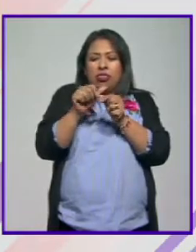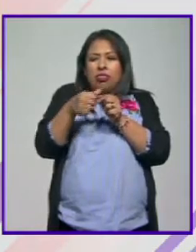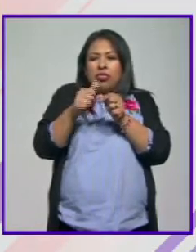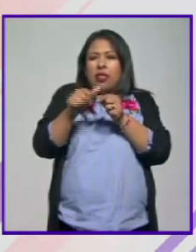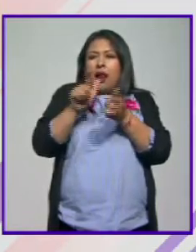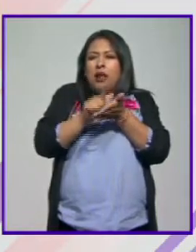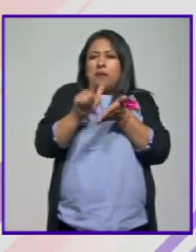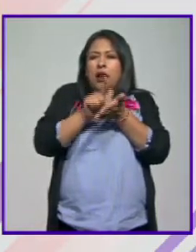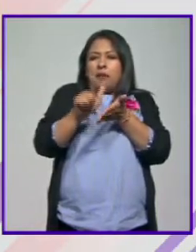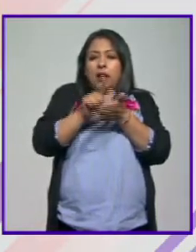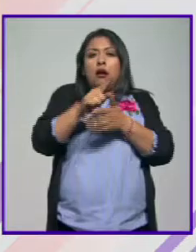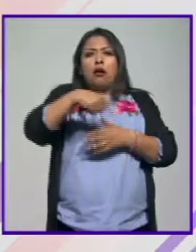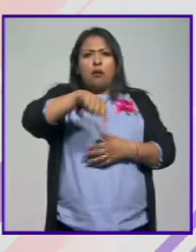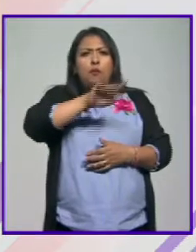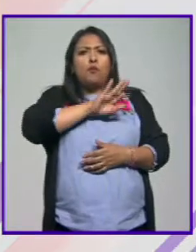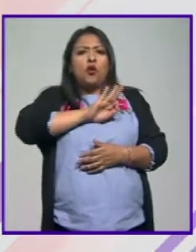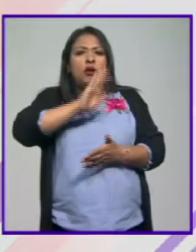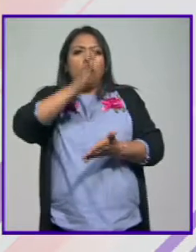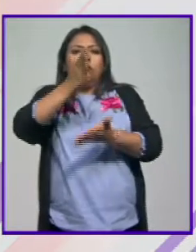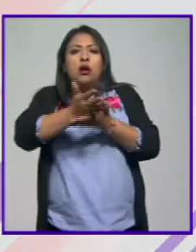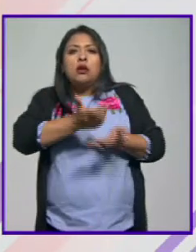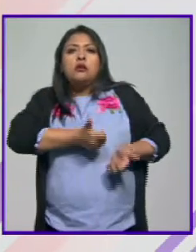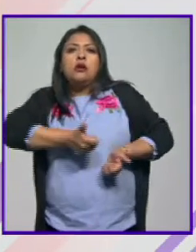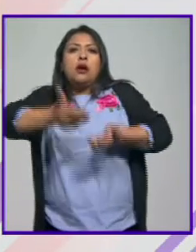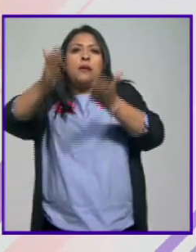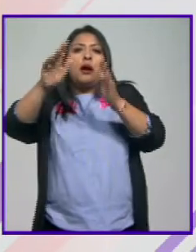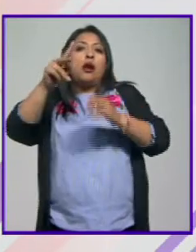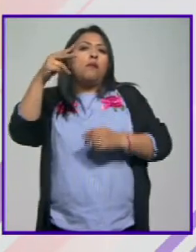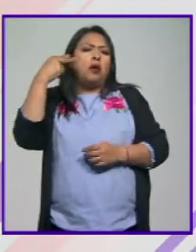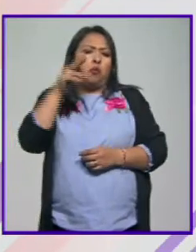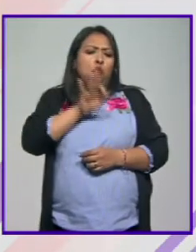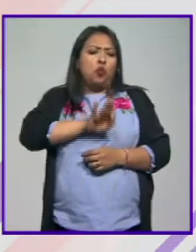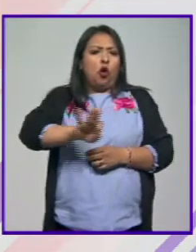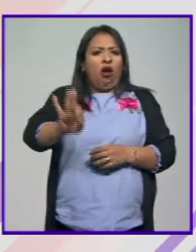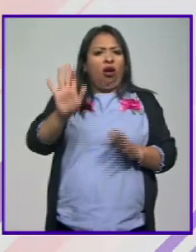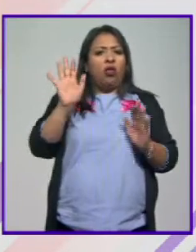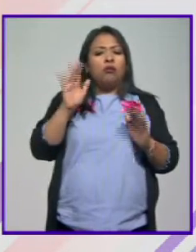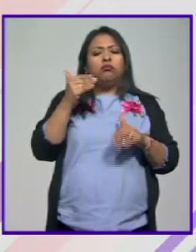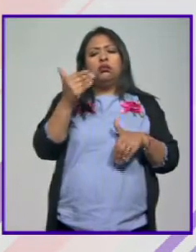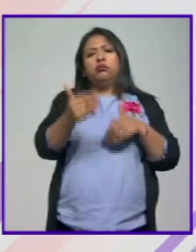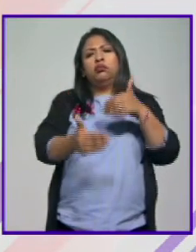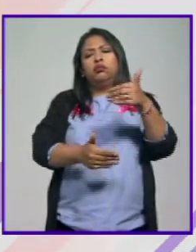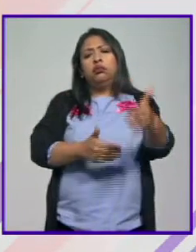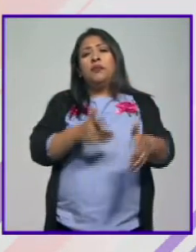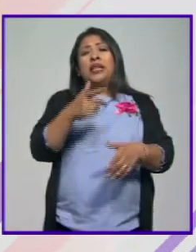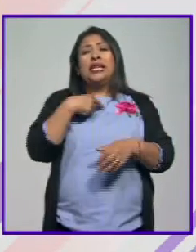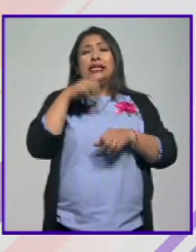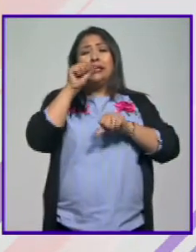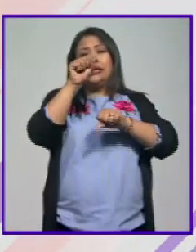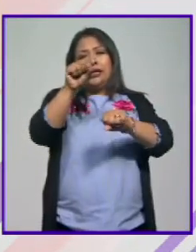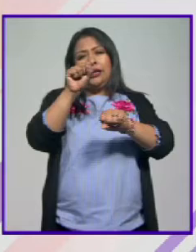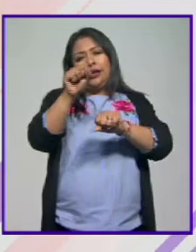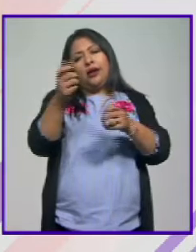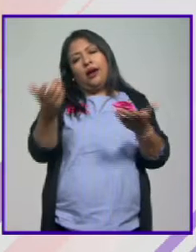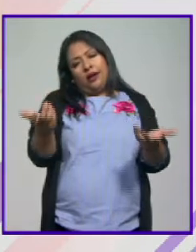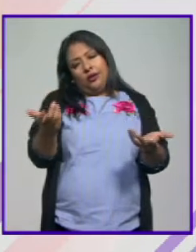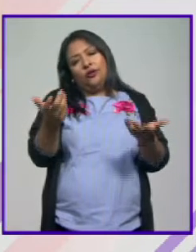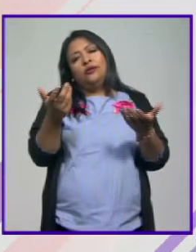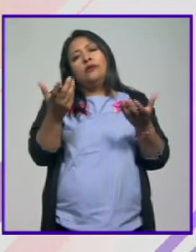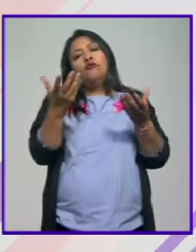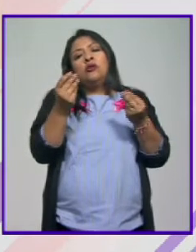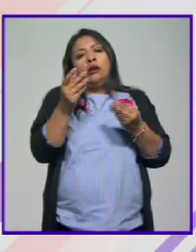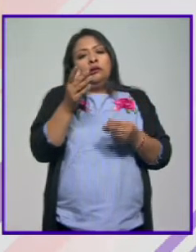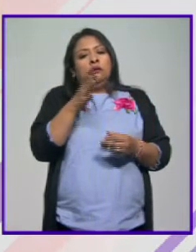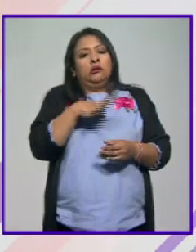ellas tenían la capacidad de detener las exportaciones en el puerto de Veracruz con el paso del tiempo los sindicatos evidentemente que a muchos no